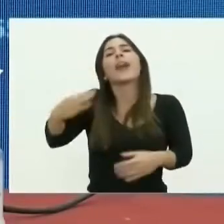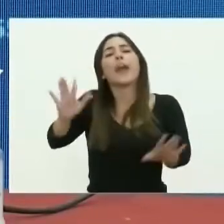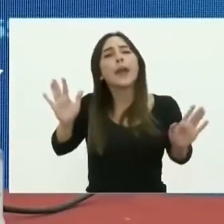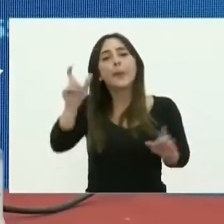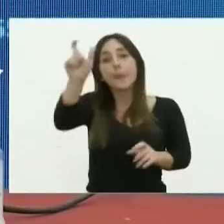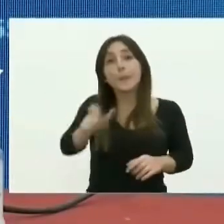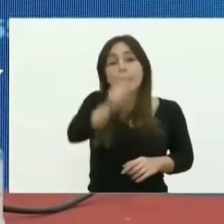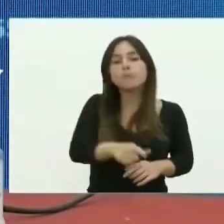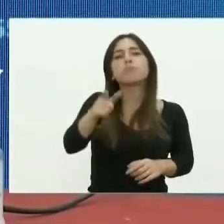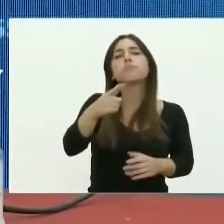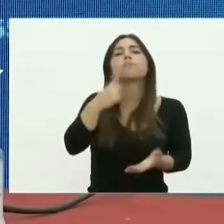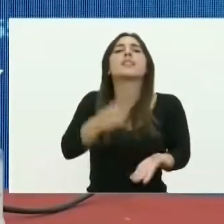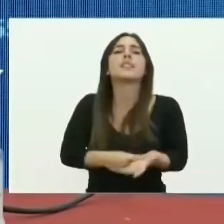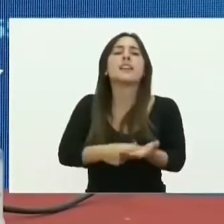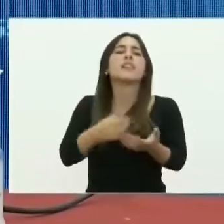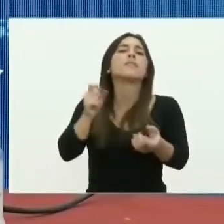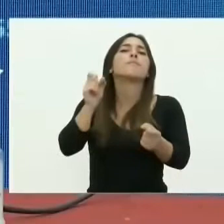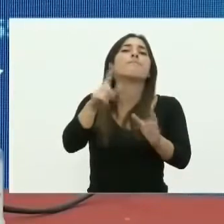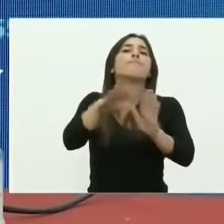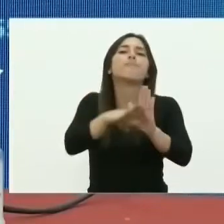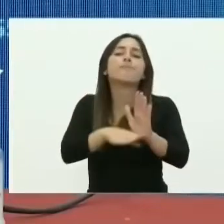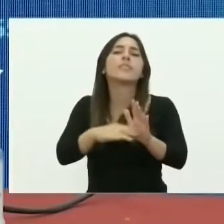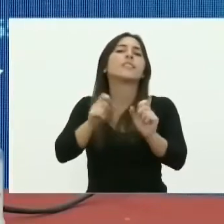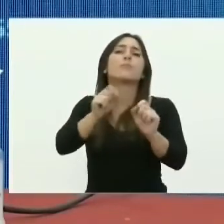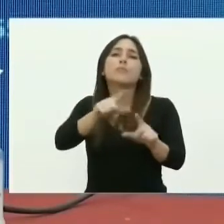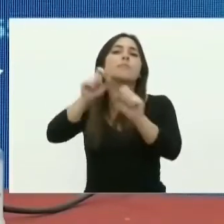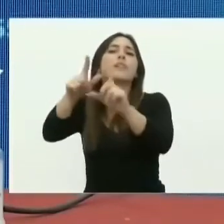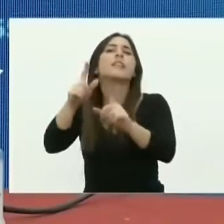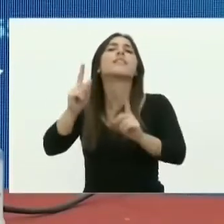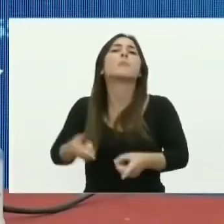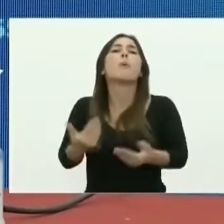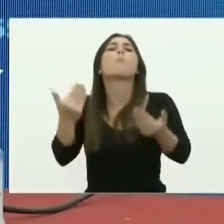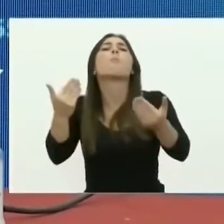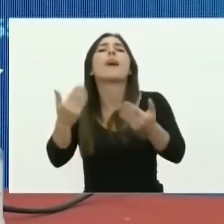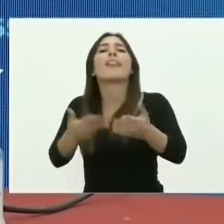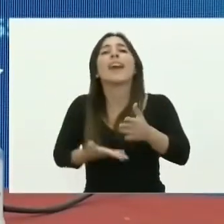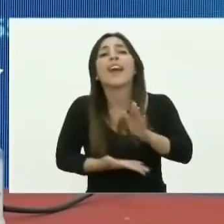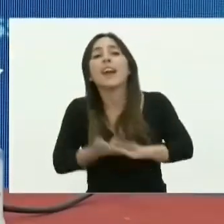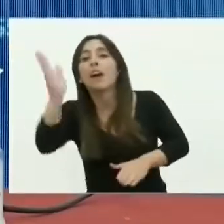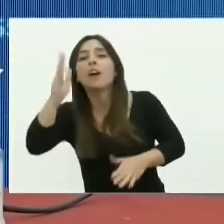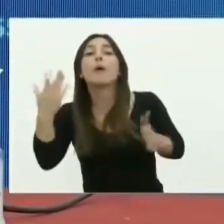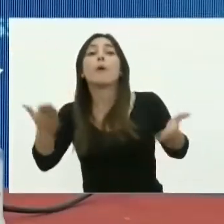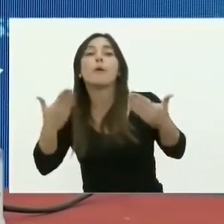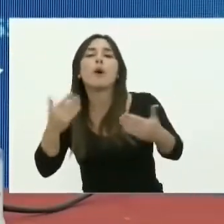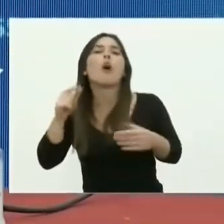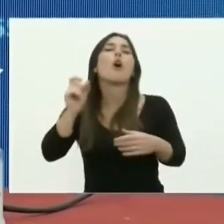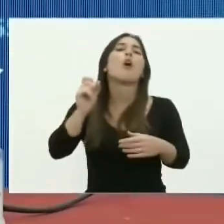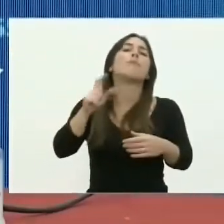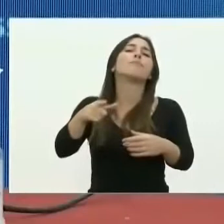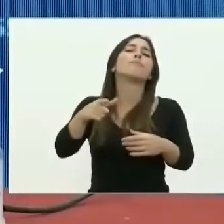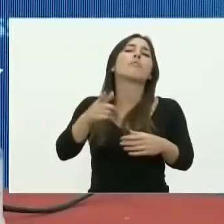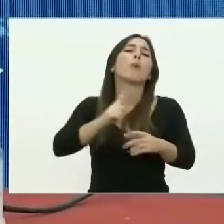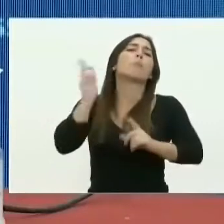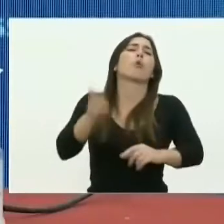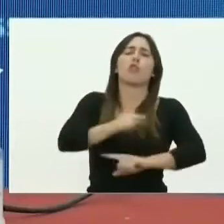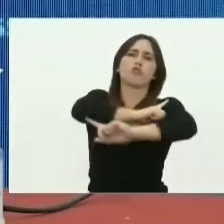las condiciones y las particularidades, sobre todo en qué lugares estarán permitidos o prohibidos para el desarrollo de estas